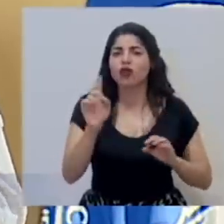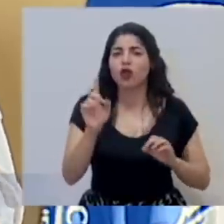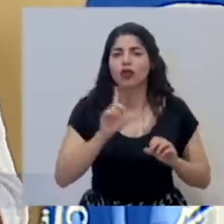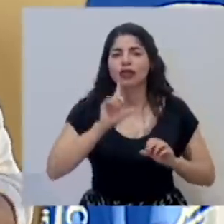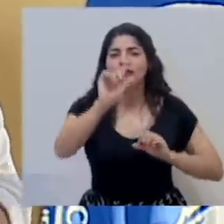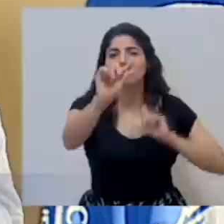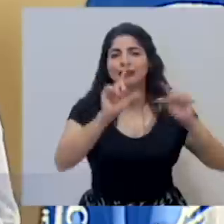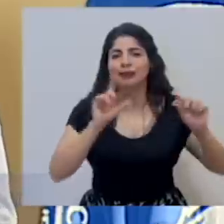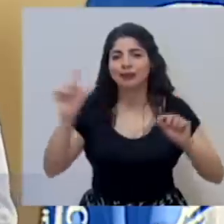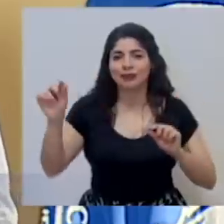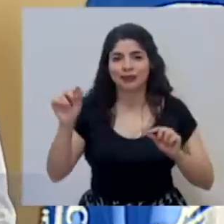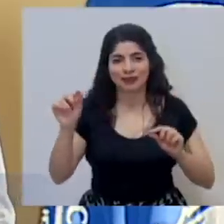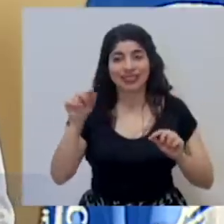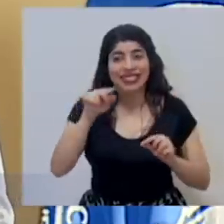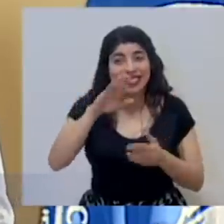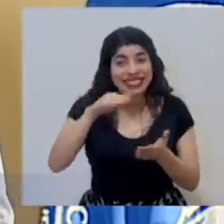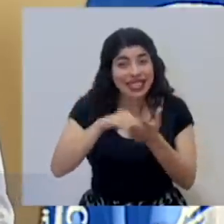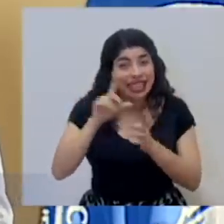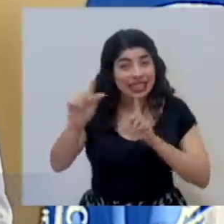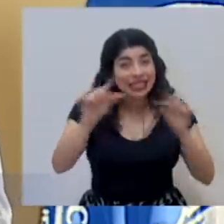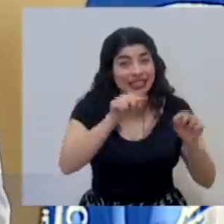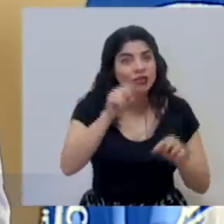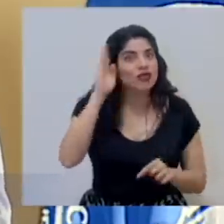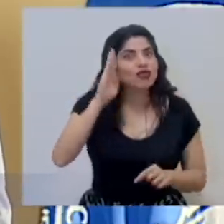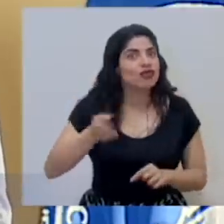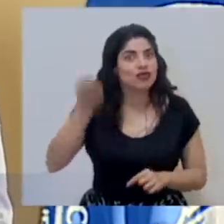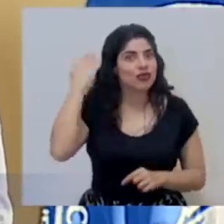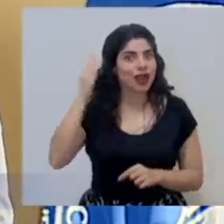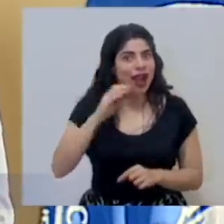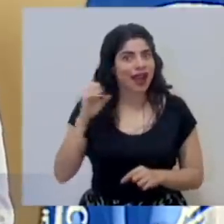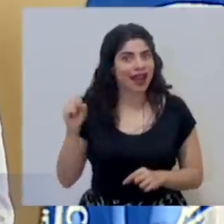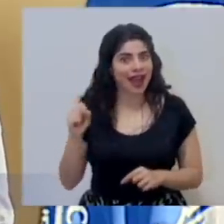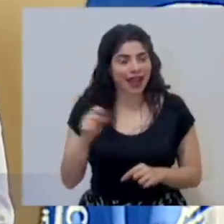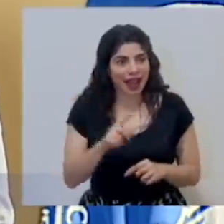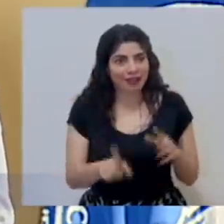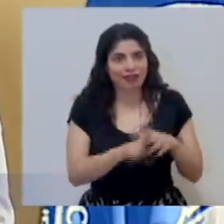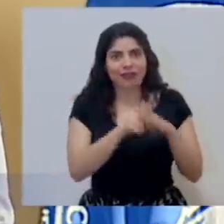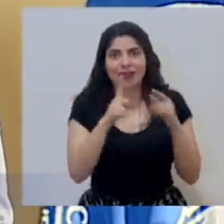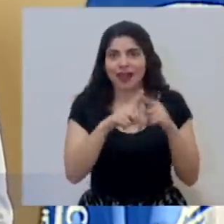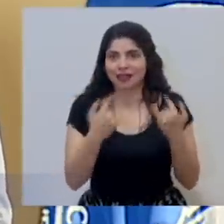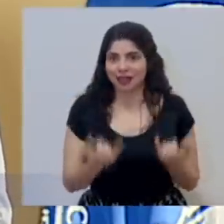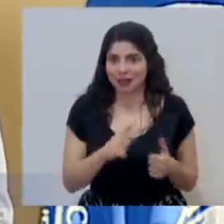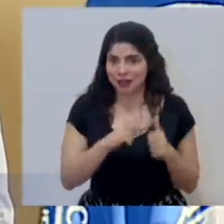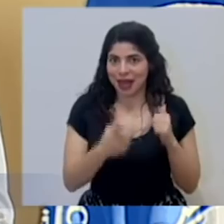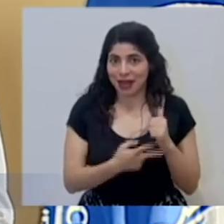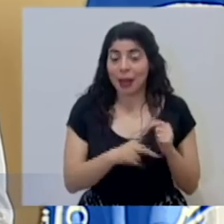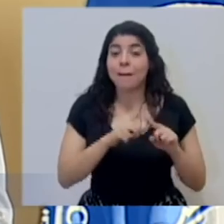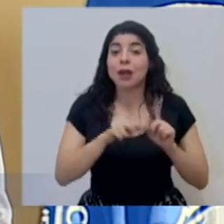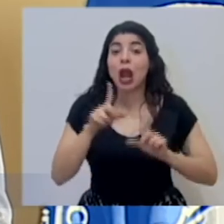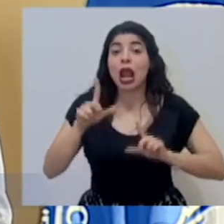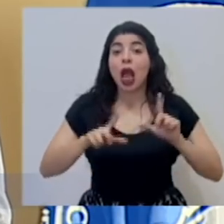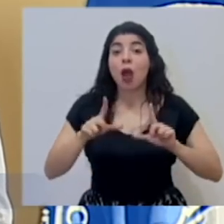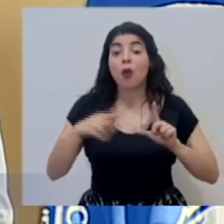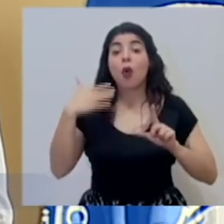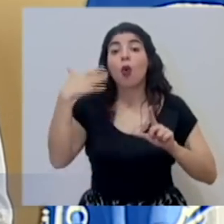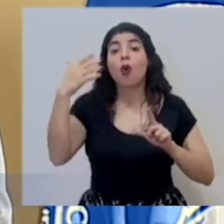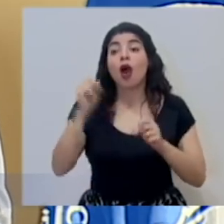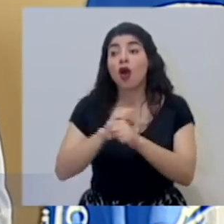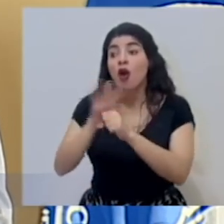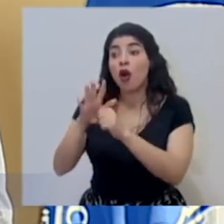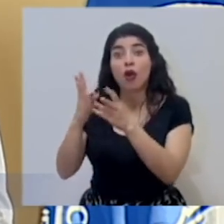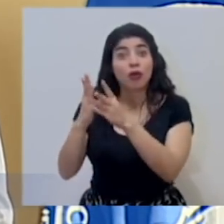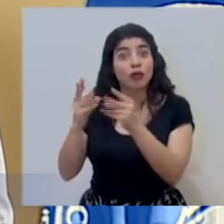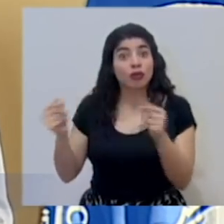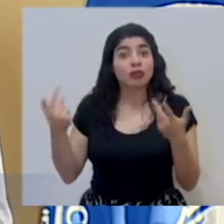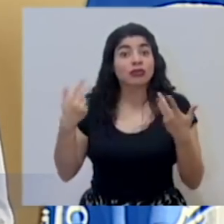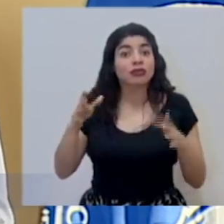algo inédito en la caja lo interesante es que estos laboratorios cuando el COVID pase y cuando ya todo